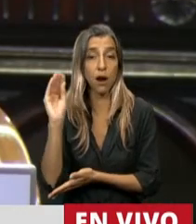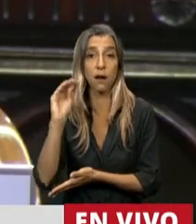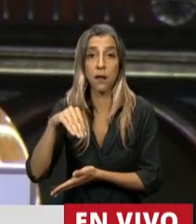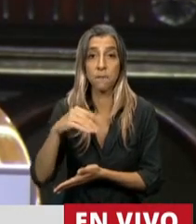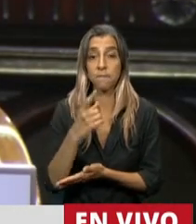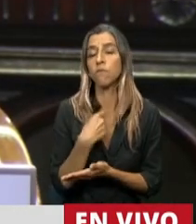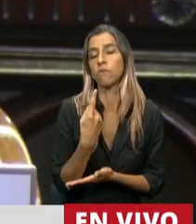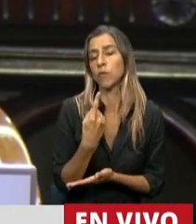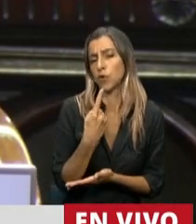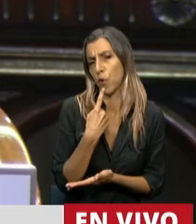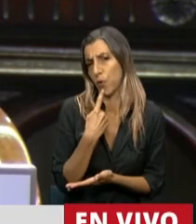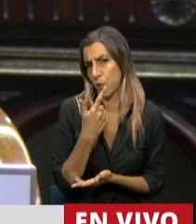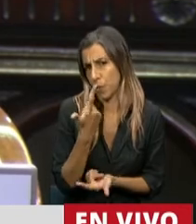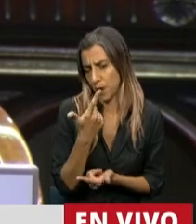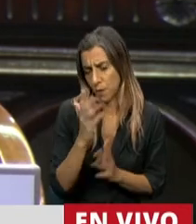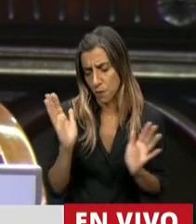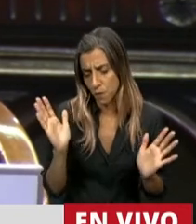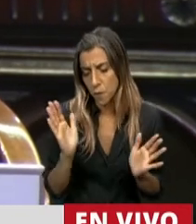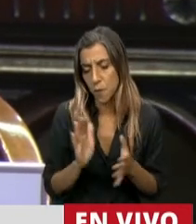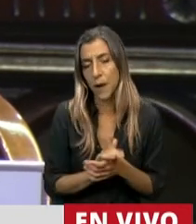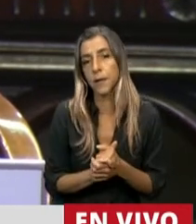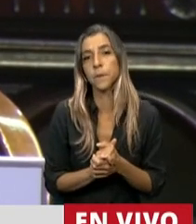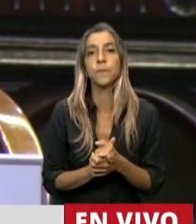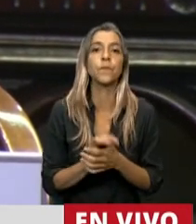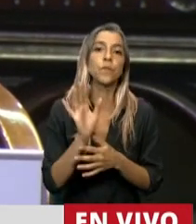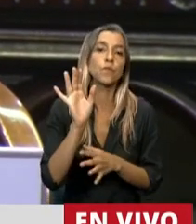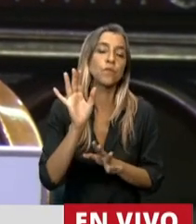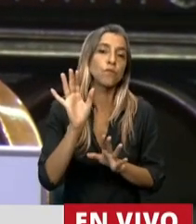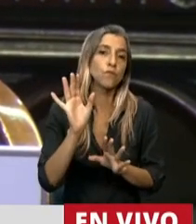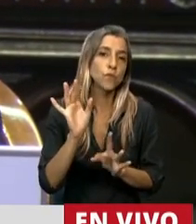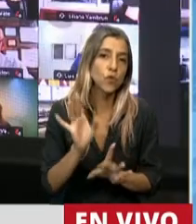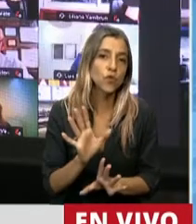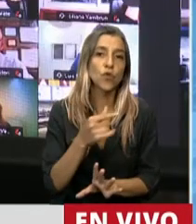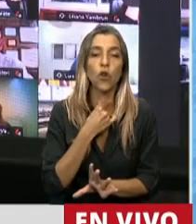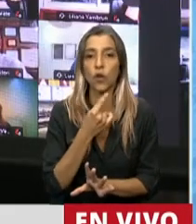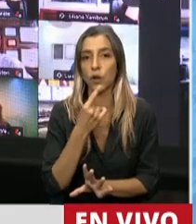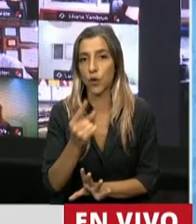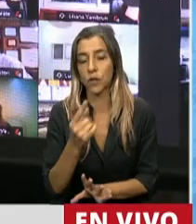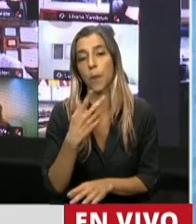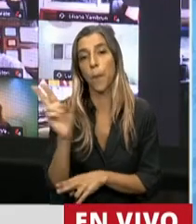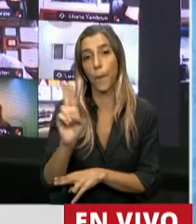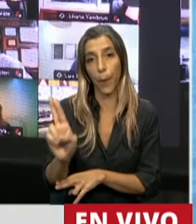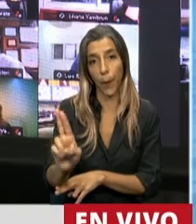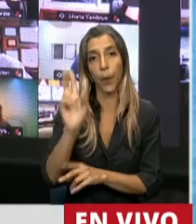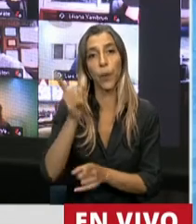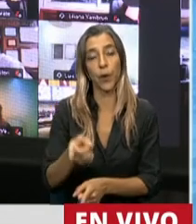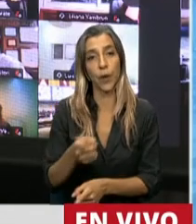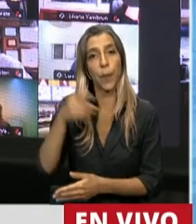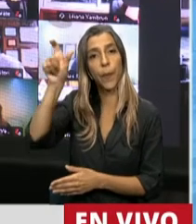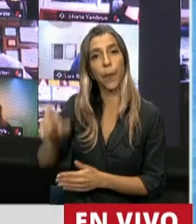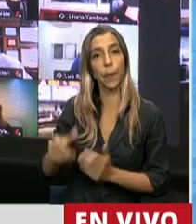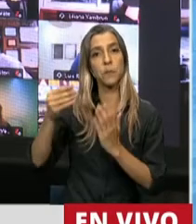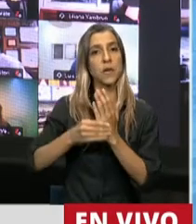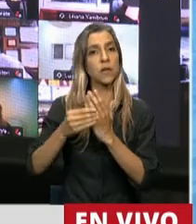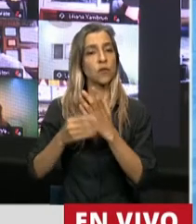tenemos por qué dudar, lo que quiero transmitir, además de la cuestión de privilegio, que el Ministro de Defensa tiene todo el